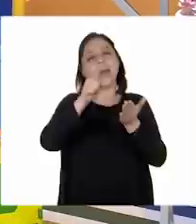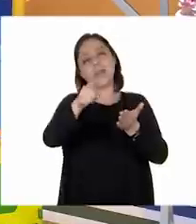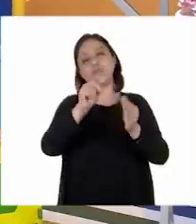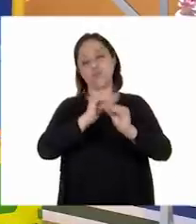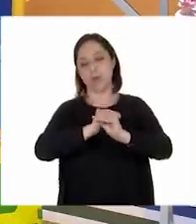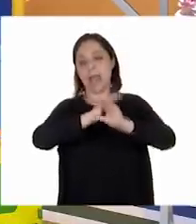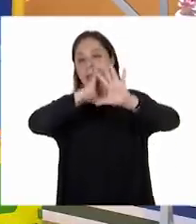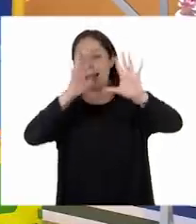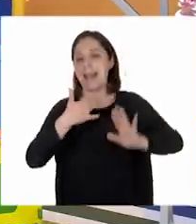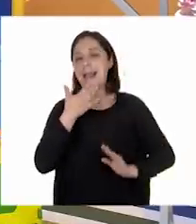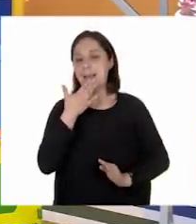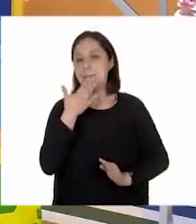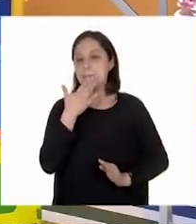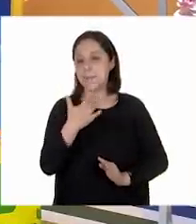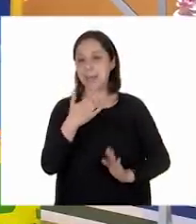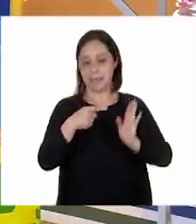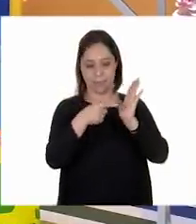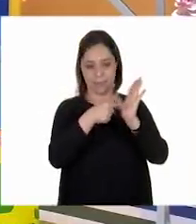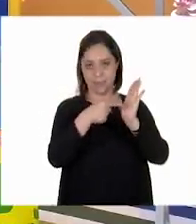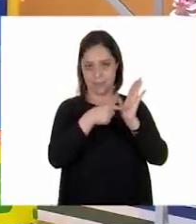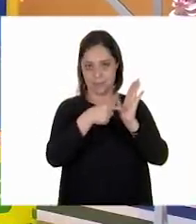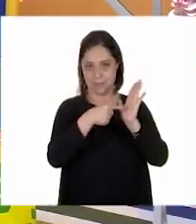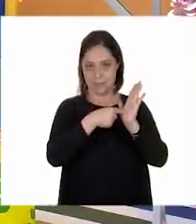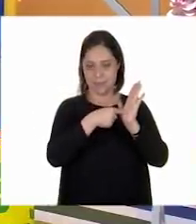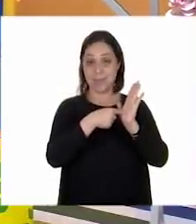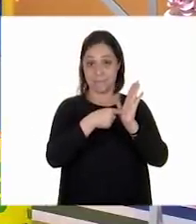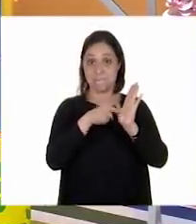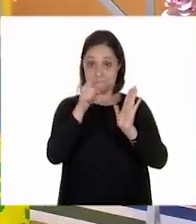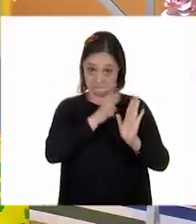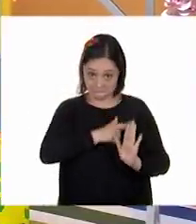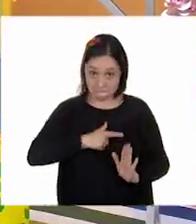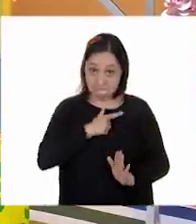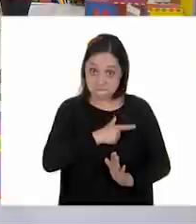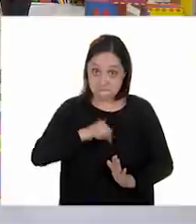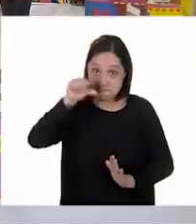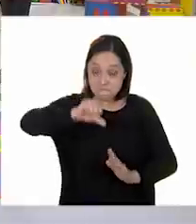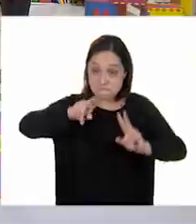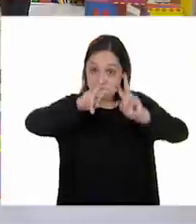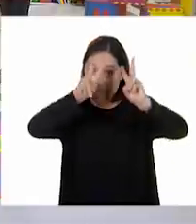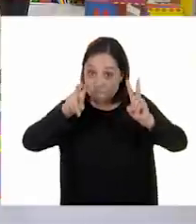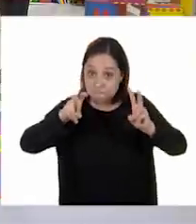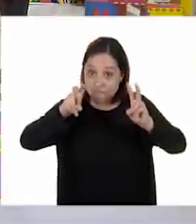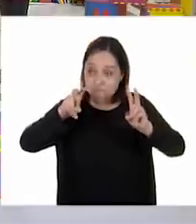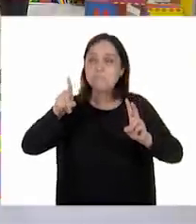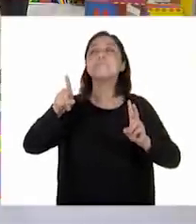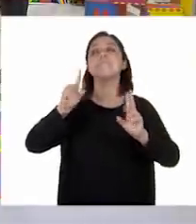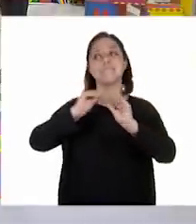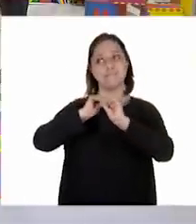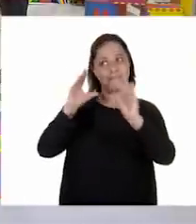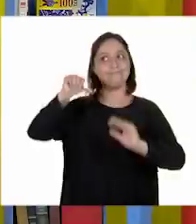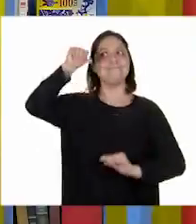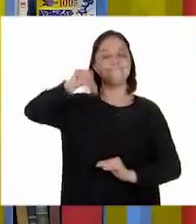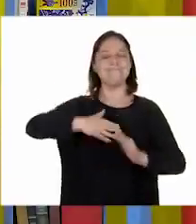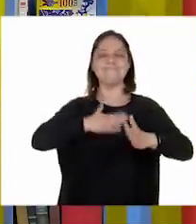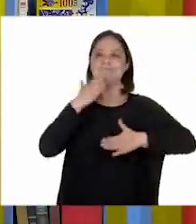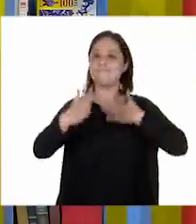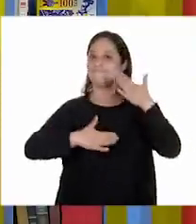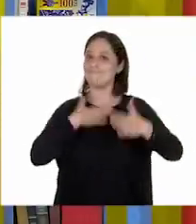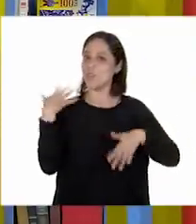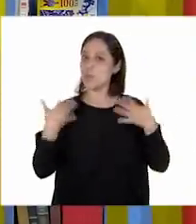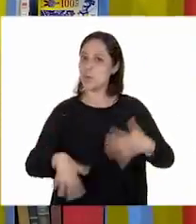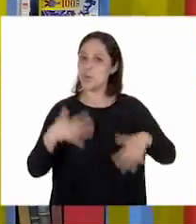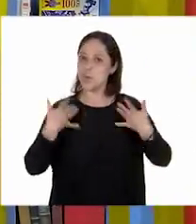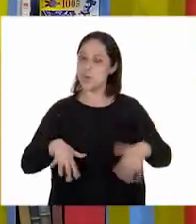la información que estás plasmando ahí. Por ¿Te gustó el tema del día de hoy? Claro que sí. Lo disfrutamos y mucho.